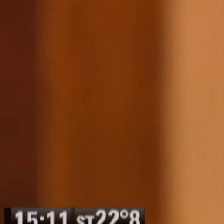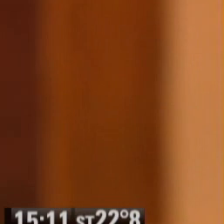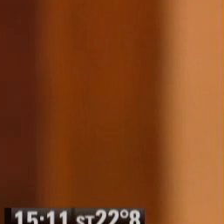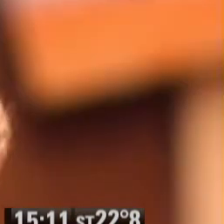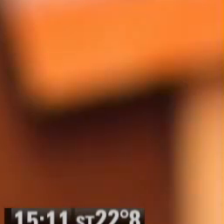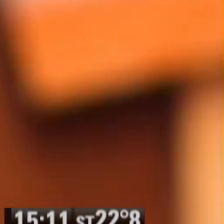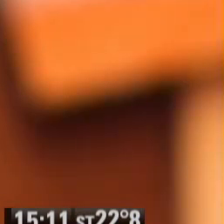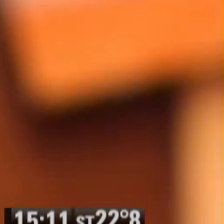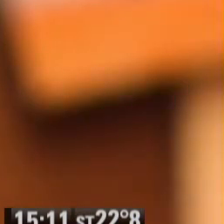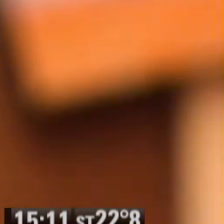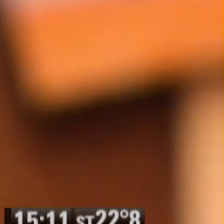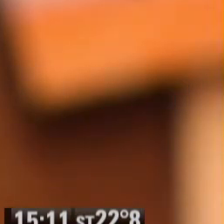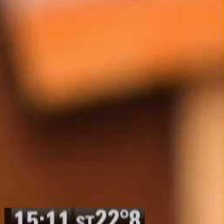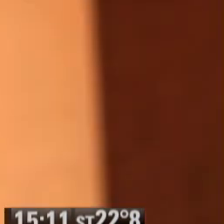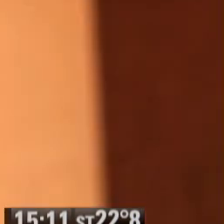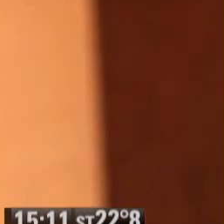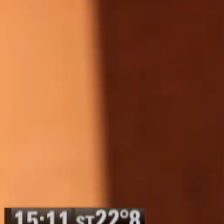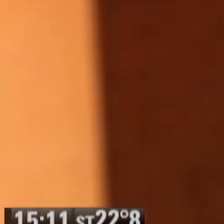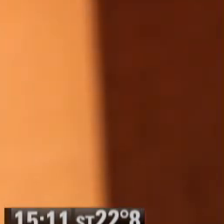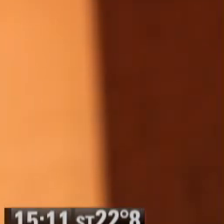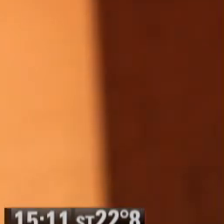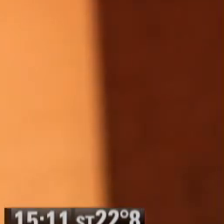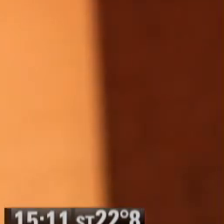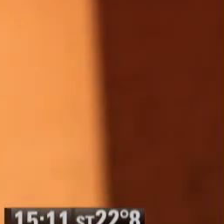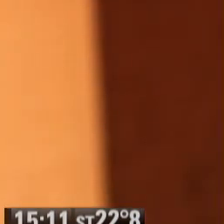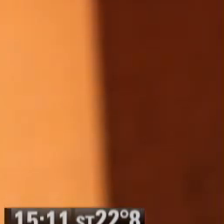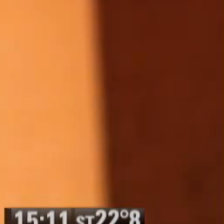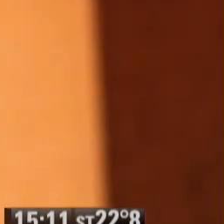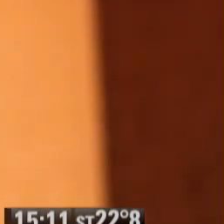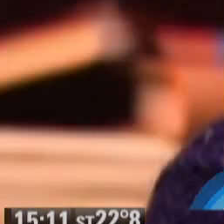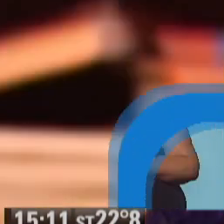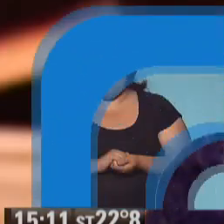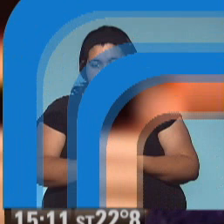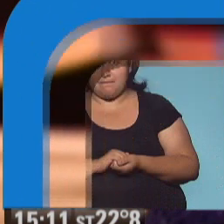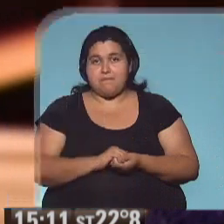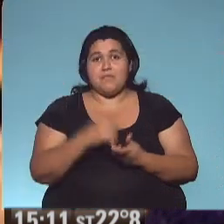Justo necesitaba un lápiz azul. ¡Eh! Lo estaba usando.